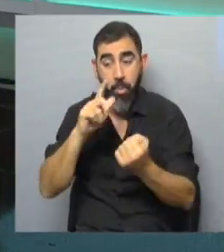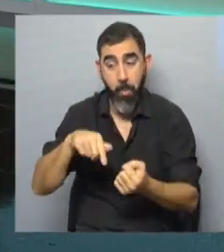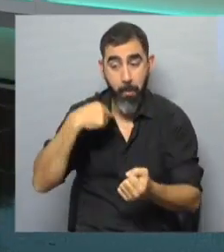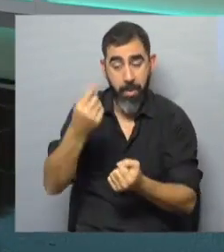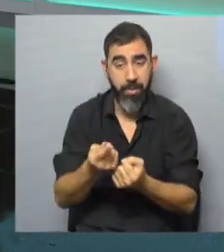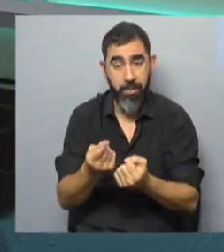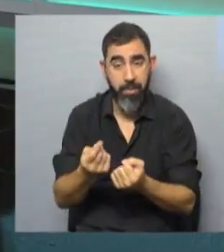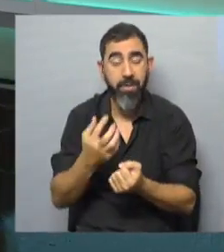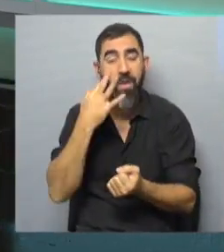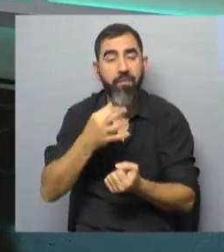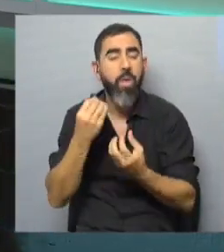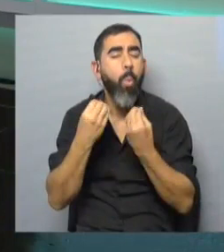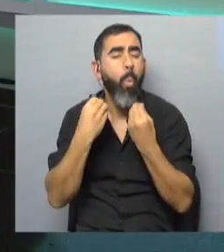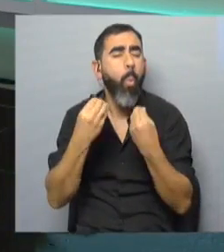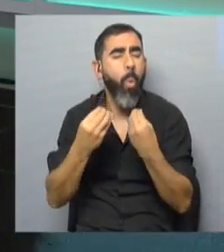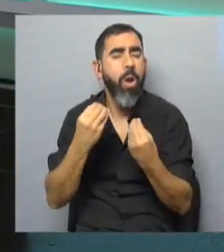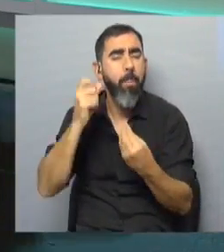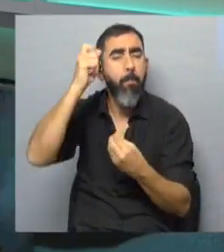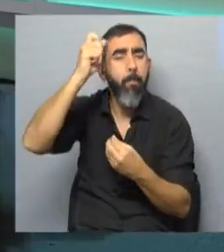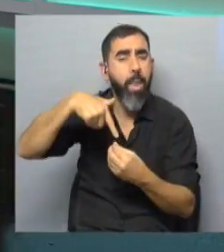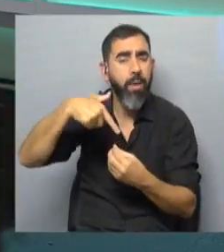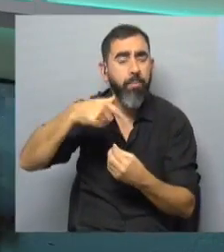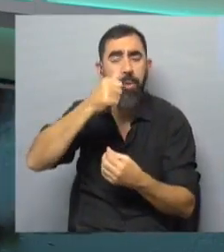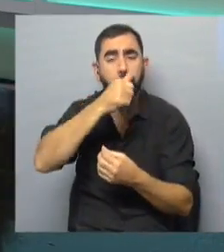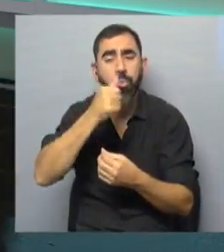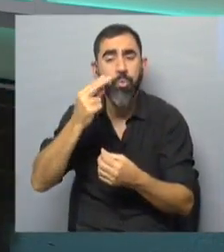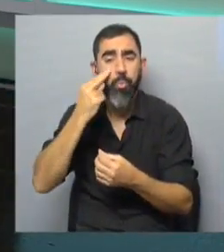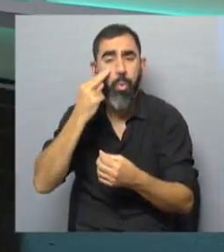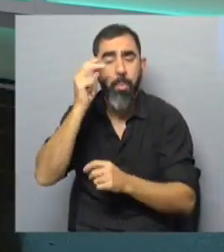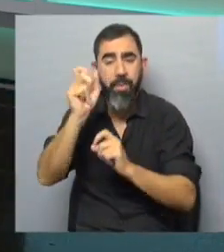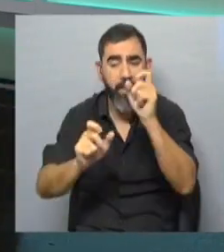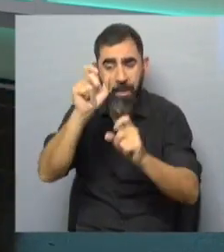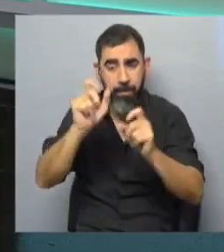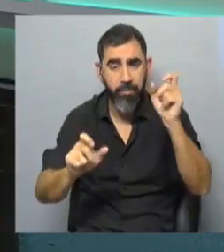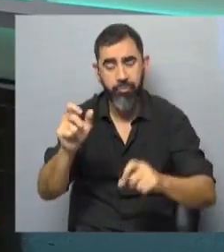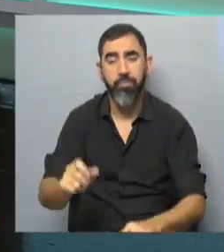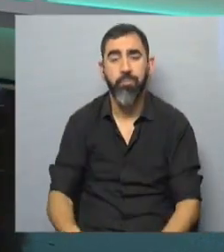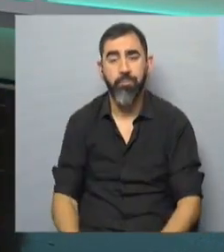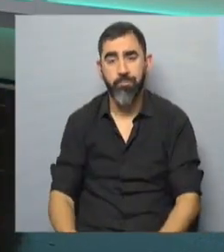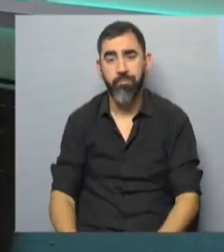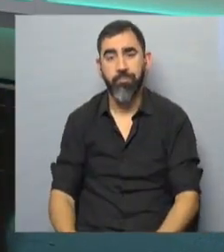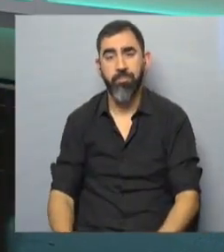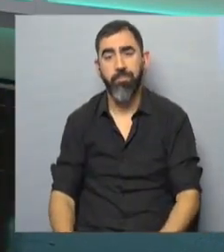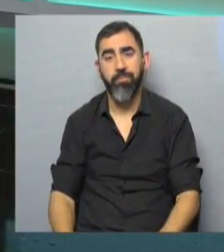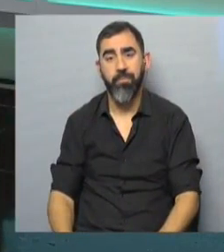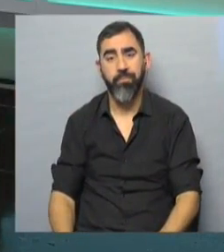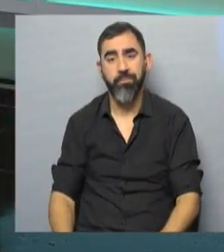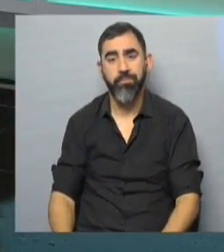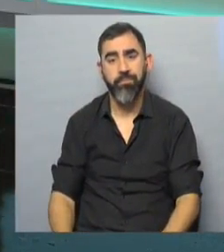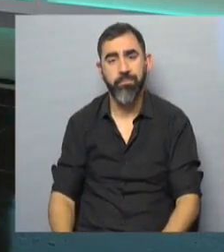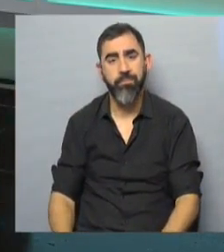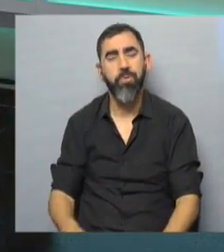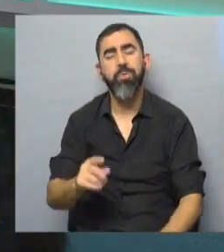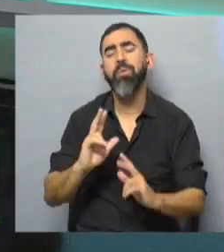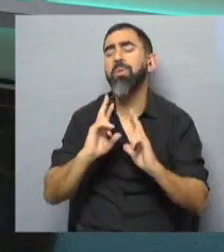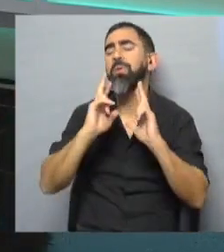mañana, bueno, realmente cuáles son los planes para resolver los problemas de la ciudadanía. Con esas cifras que están... En